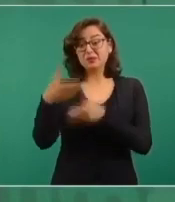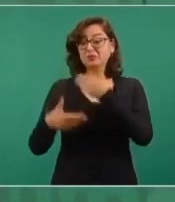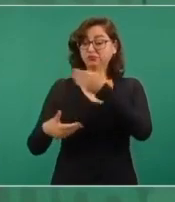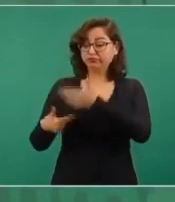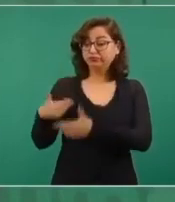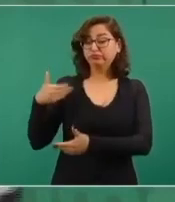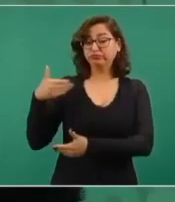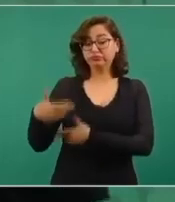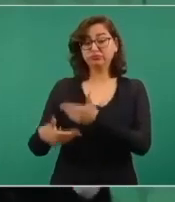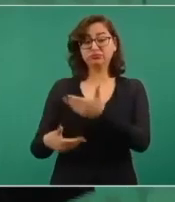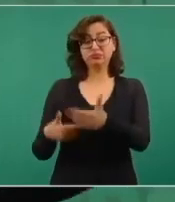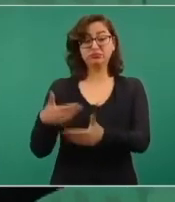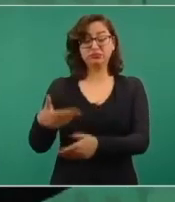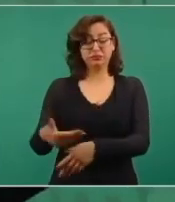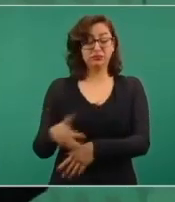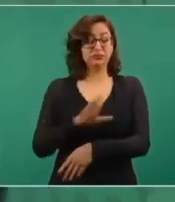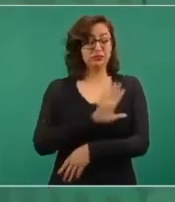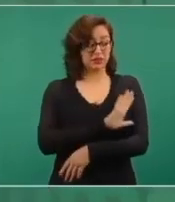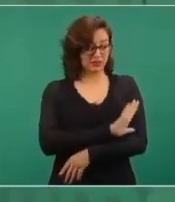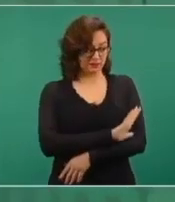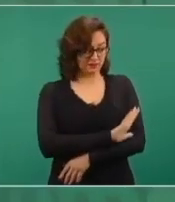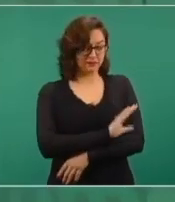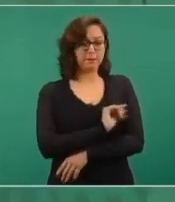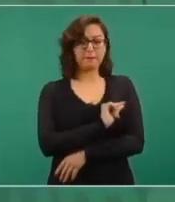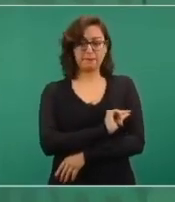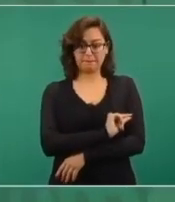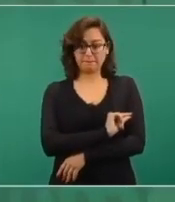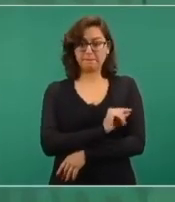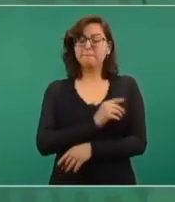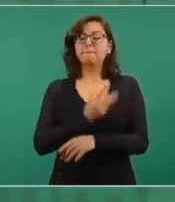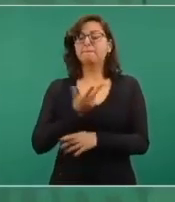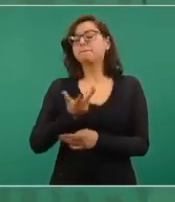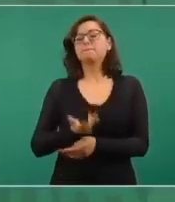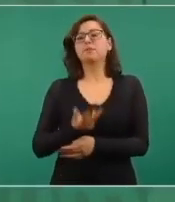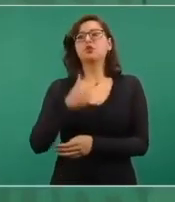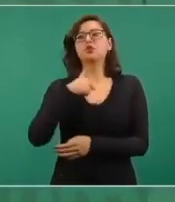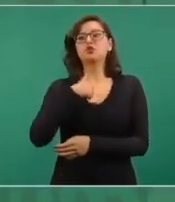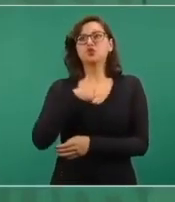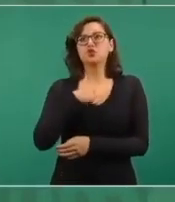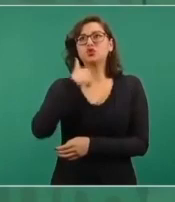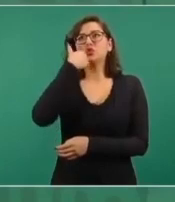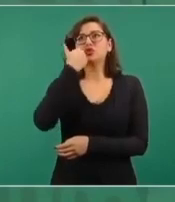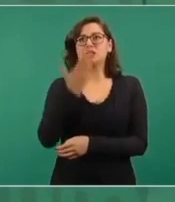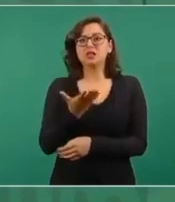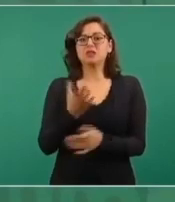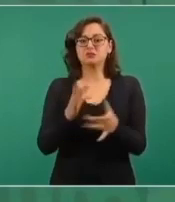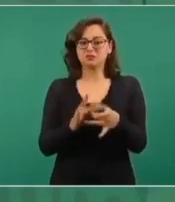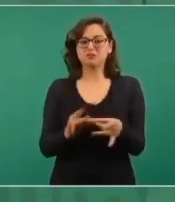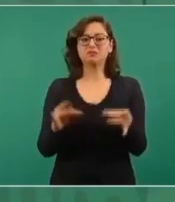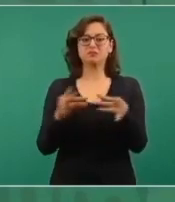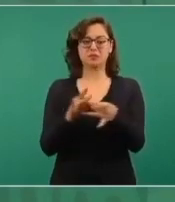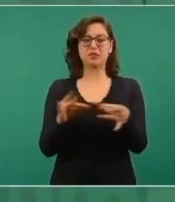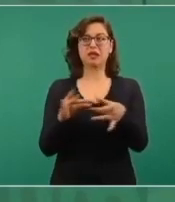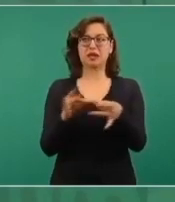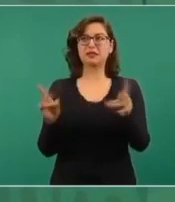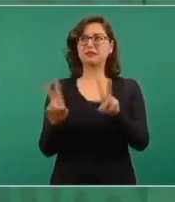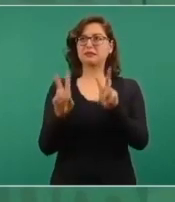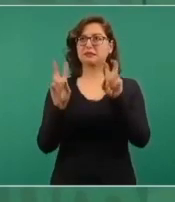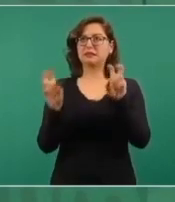yo, antes de darle la palabra a Alejandro, quise hablar sobre este tema